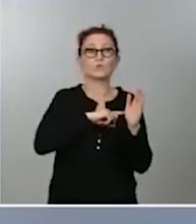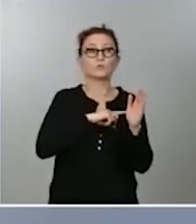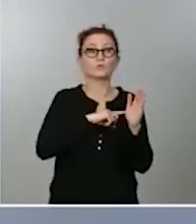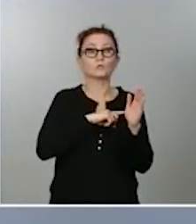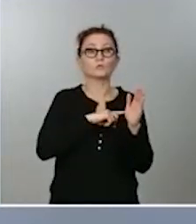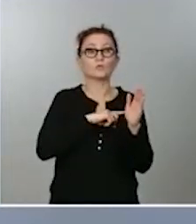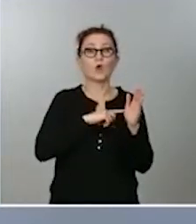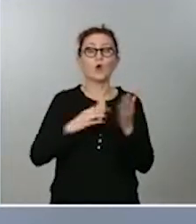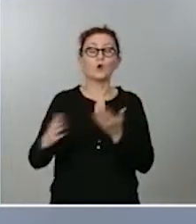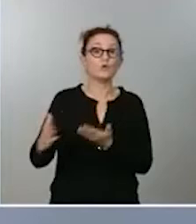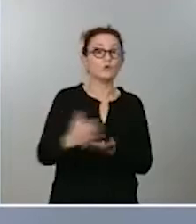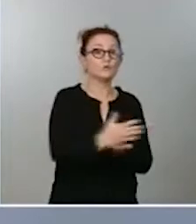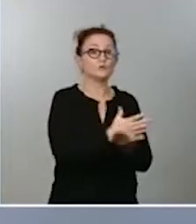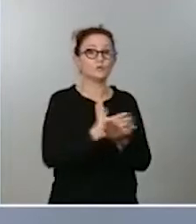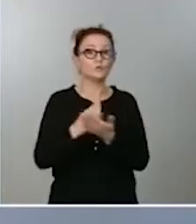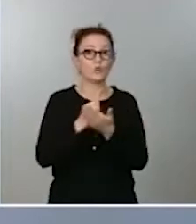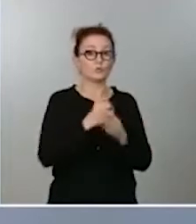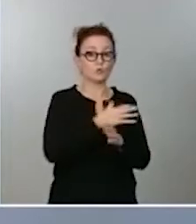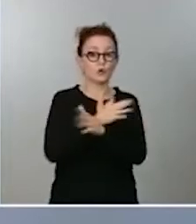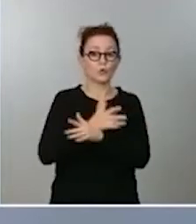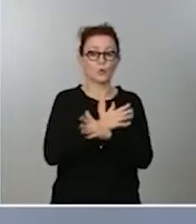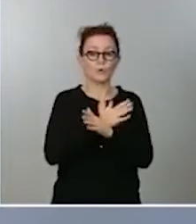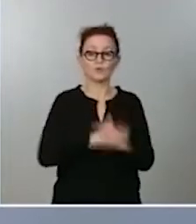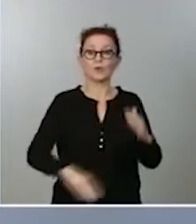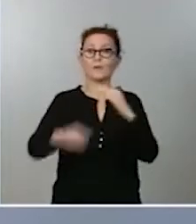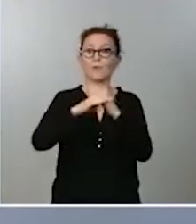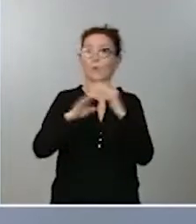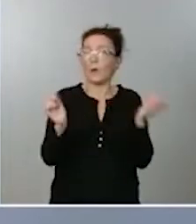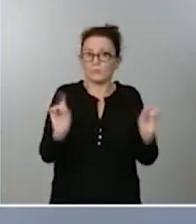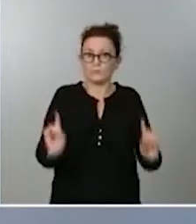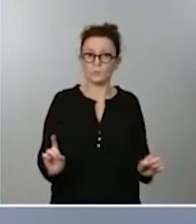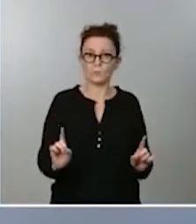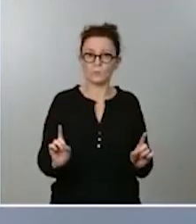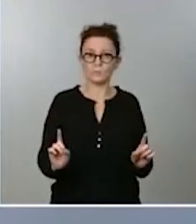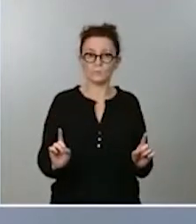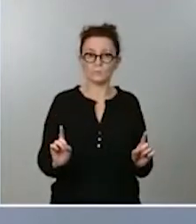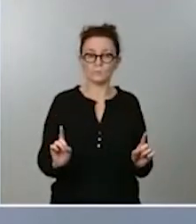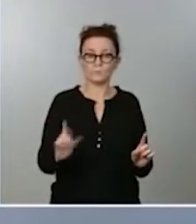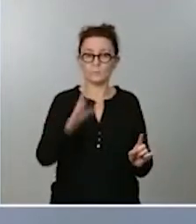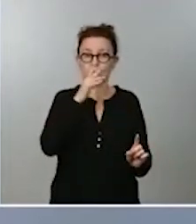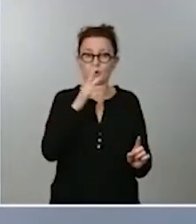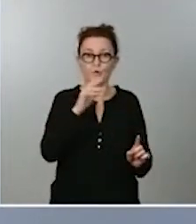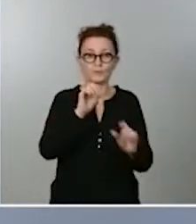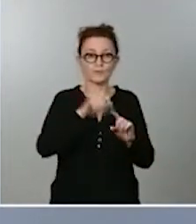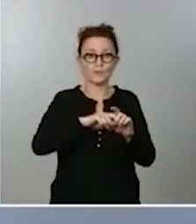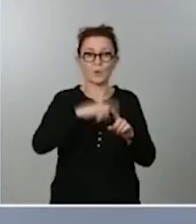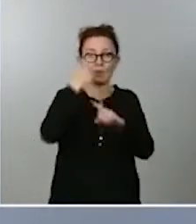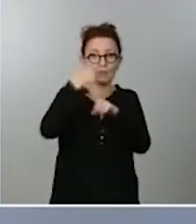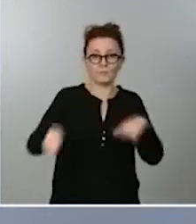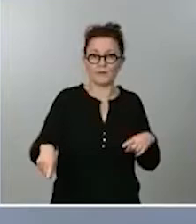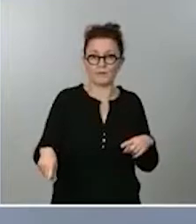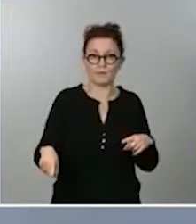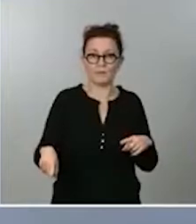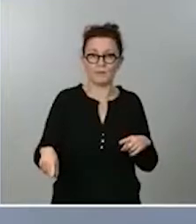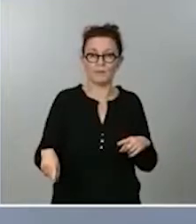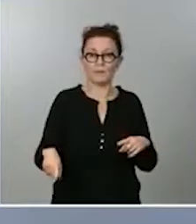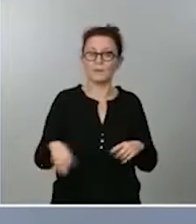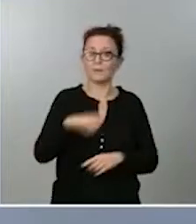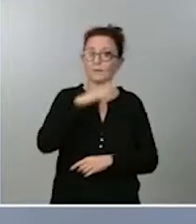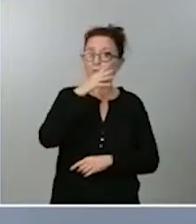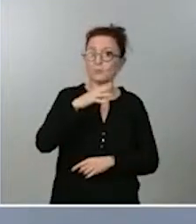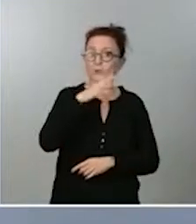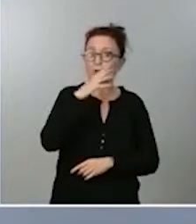actores ni a todos los juegos por igual, porque no tendría sentido, porque son de naturaleza diferente y, por lo tanto, por esa razón se establece de manera